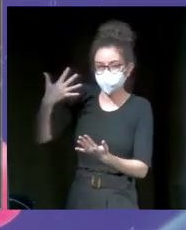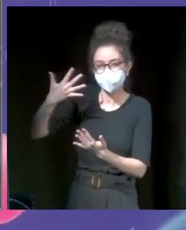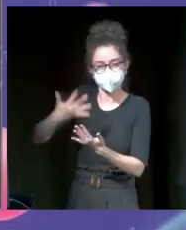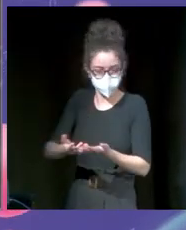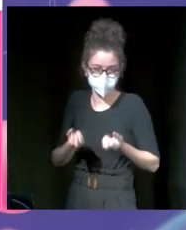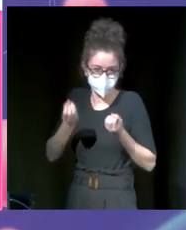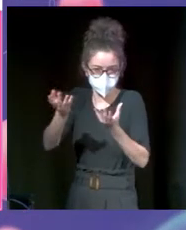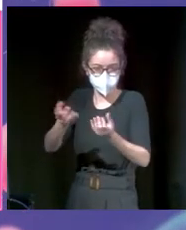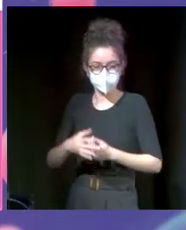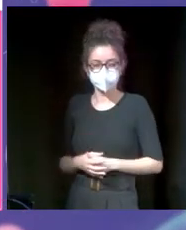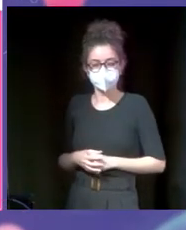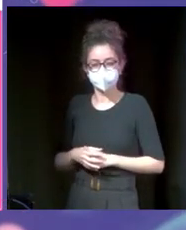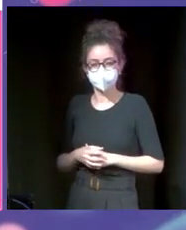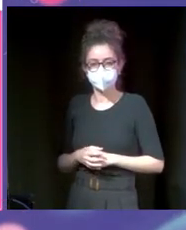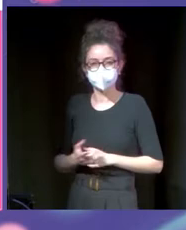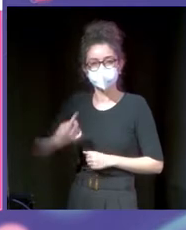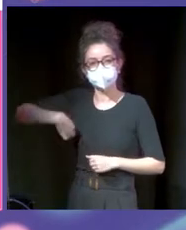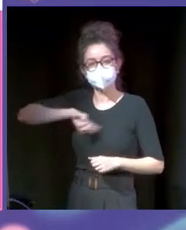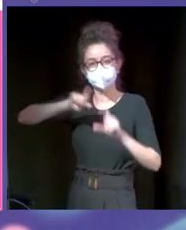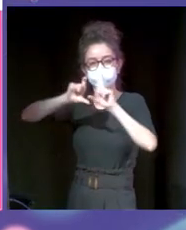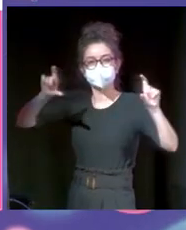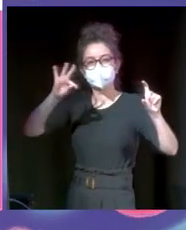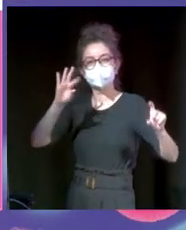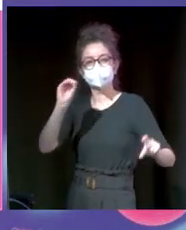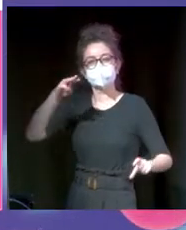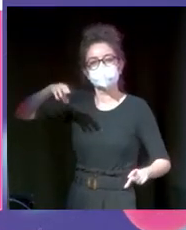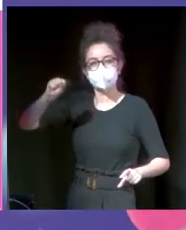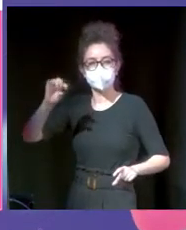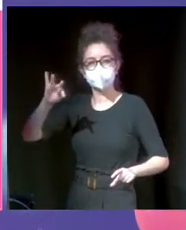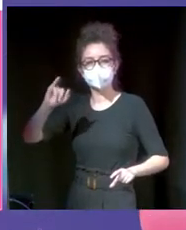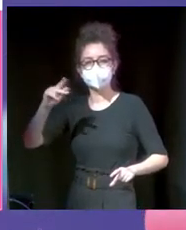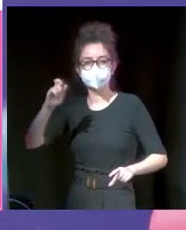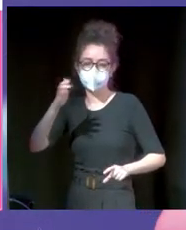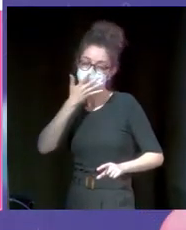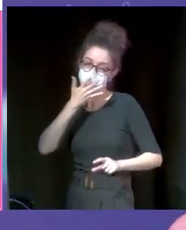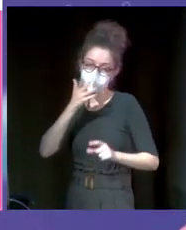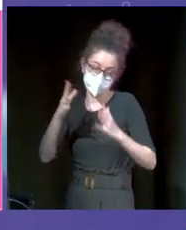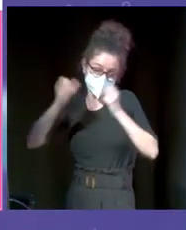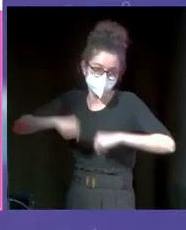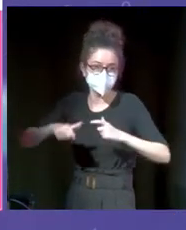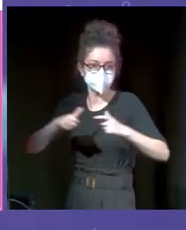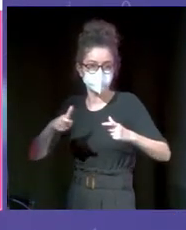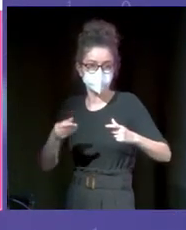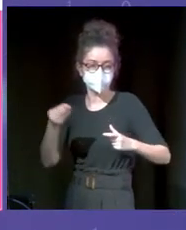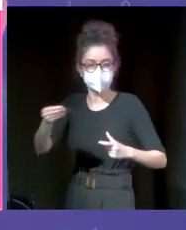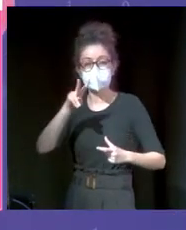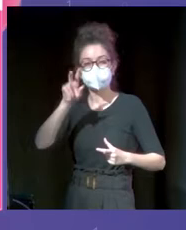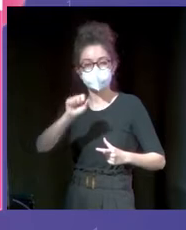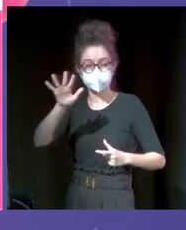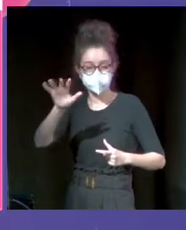de todo este tiempo. Nosotros somos Tomaticket. Tomaticket es una empresa que lleva más de 25 años en el sector.